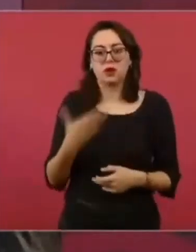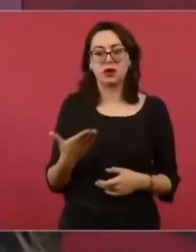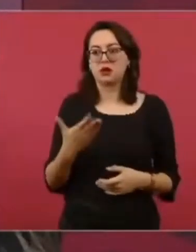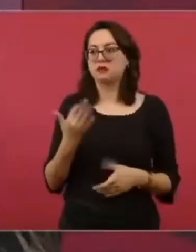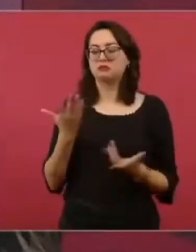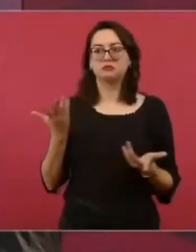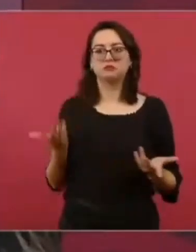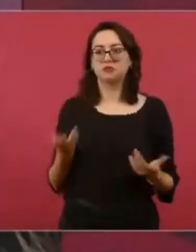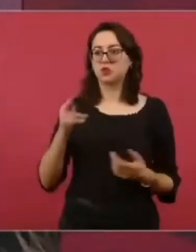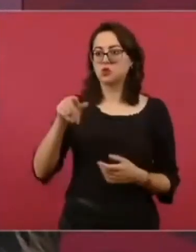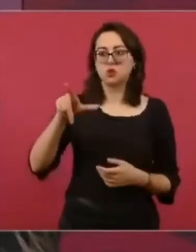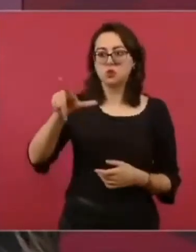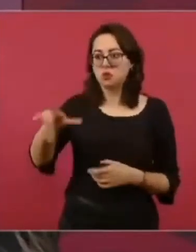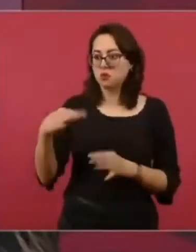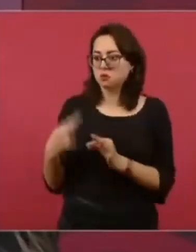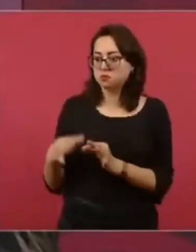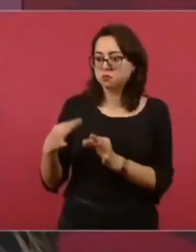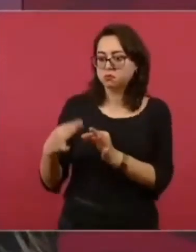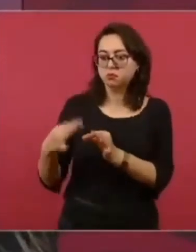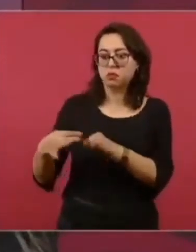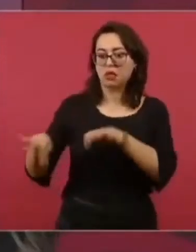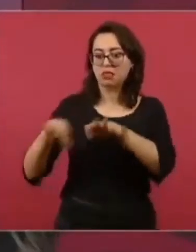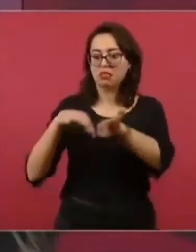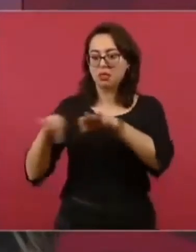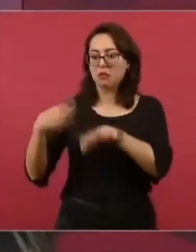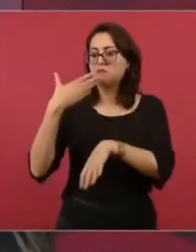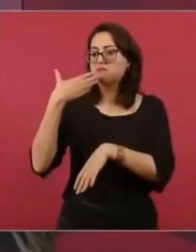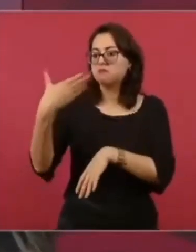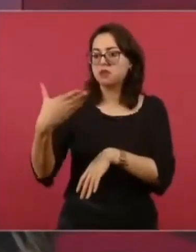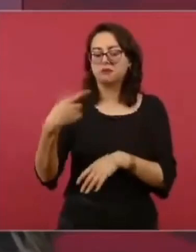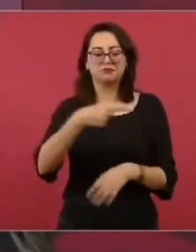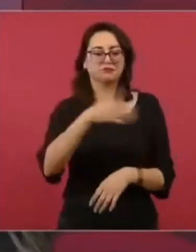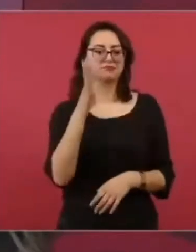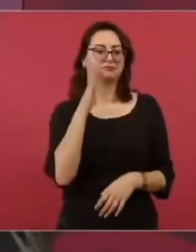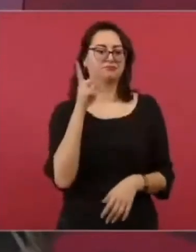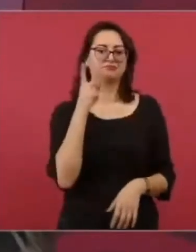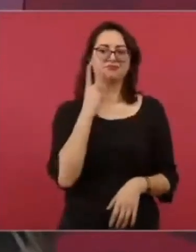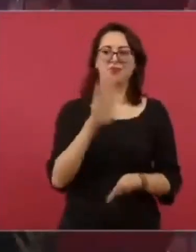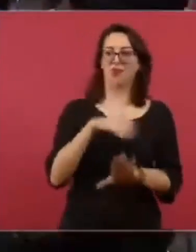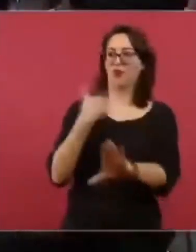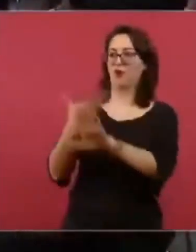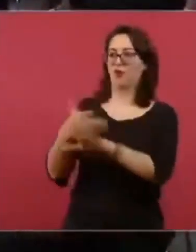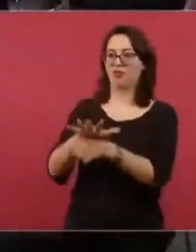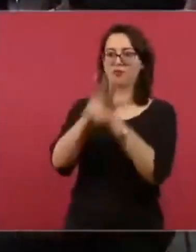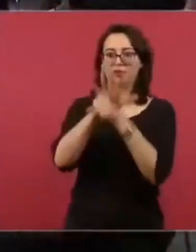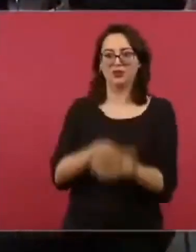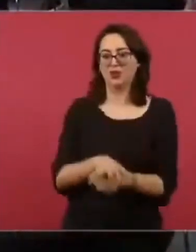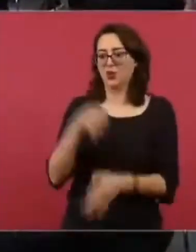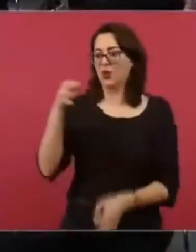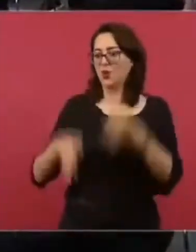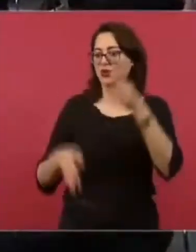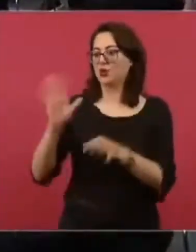chantajeando. Y además, yo conozco eso porque lo padecí.